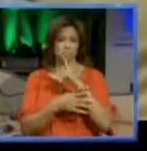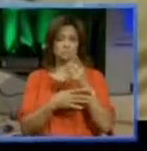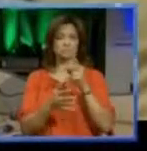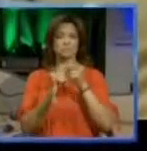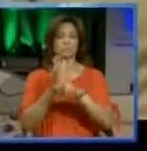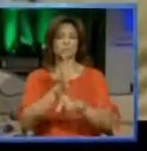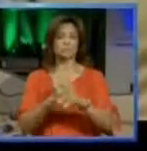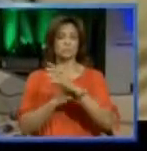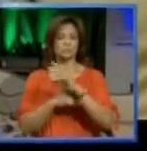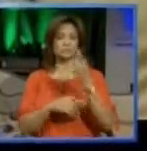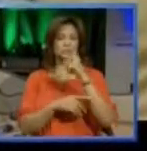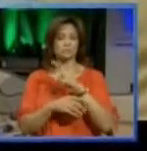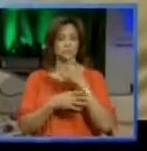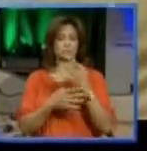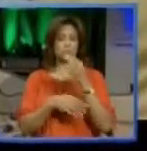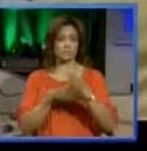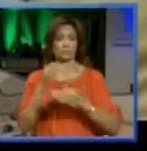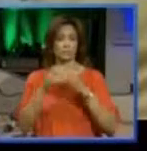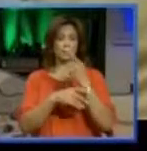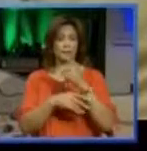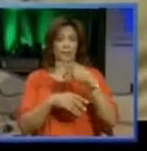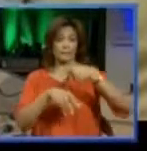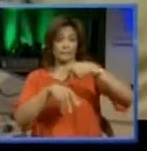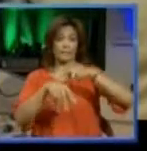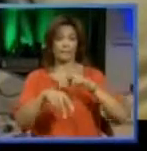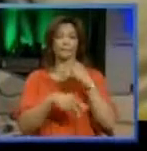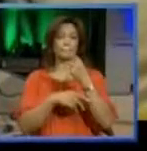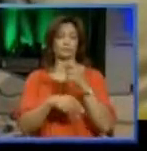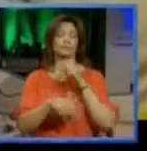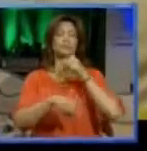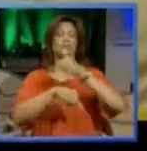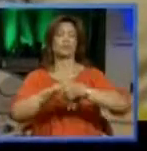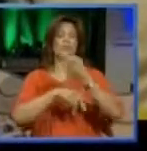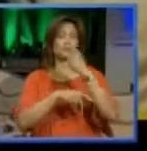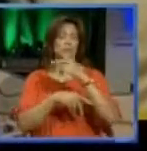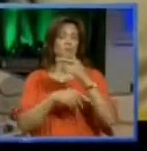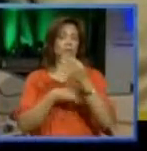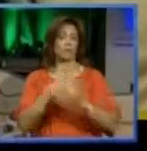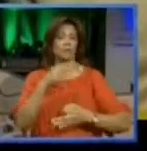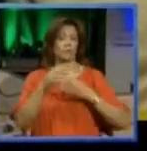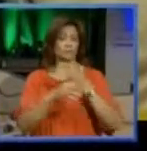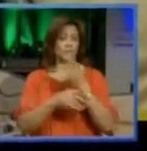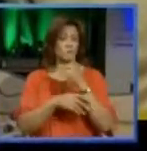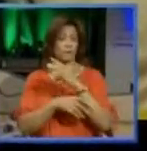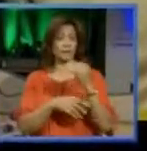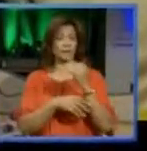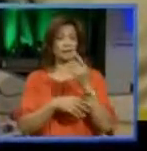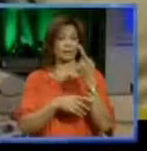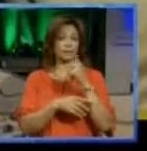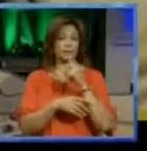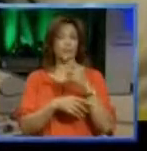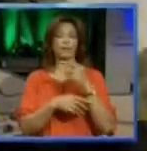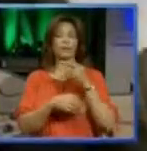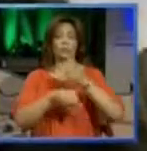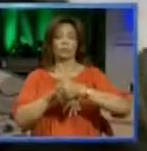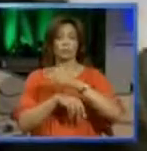criminales federales en Puerto Rico, ella fue acusada a nivel federal y ella fue